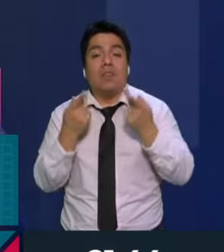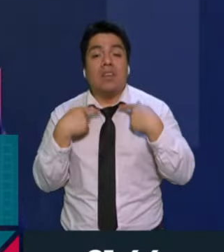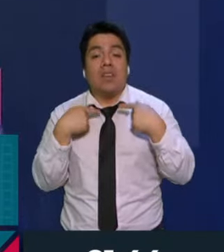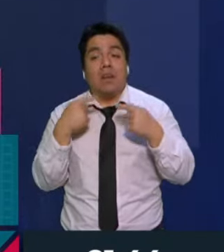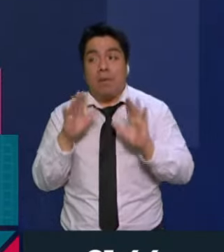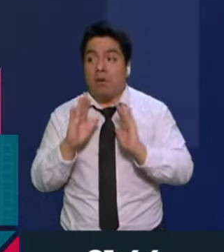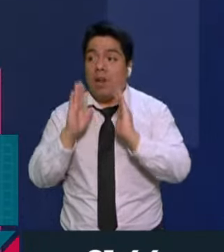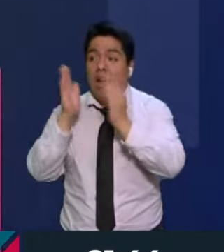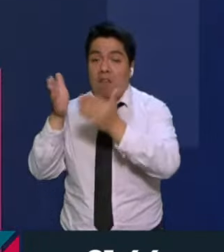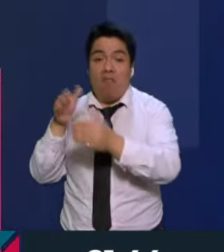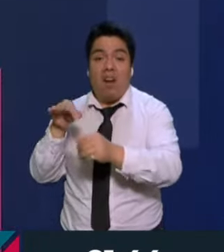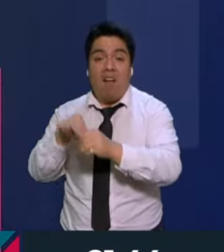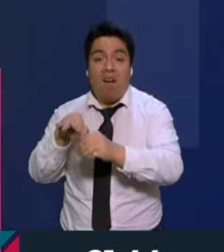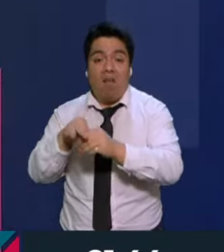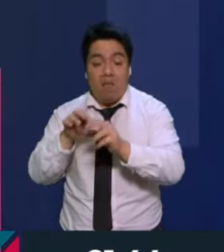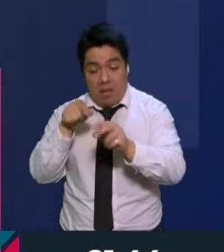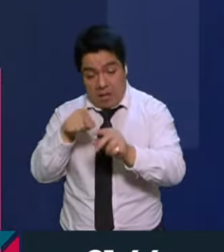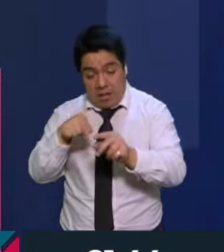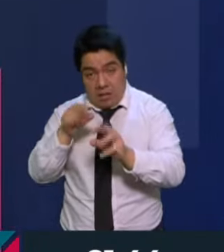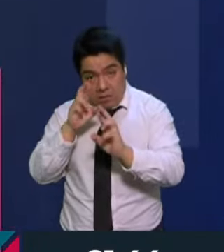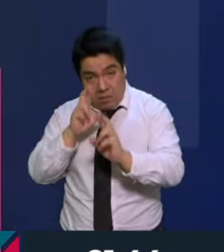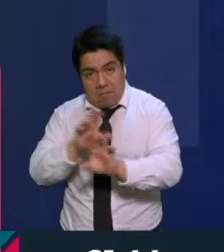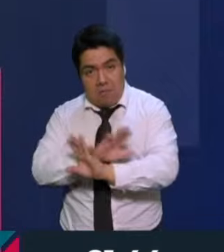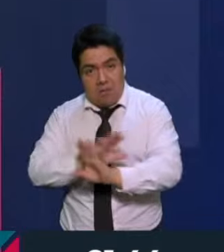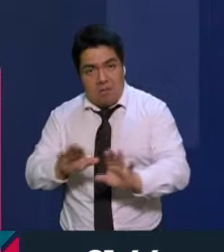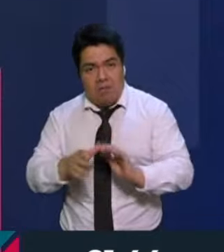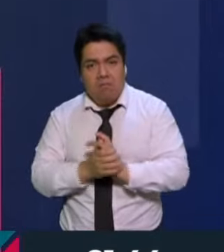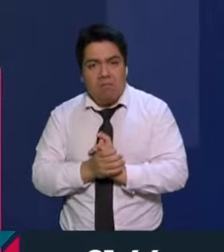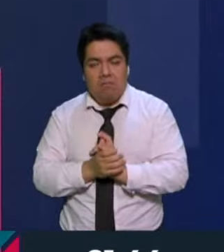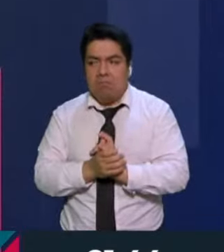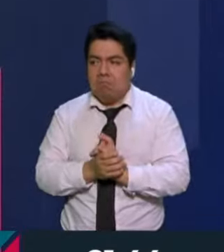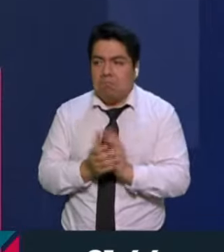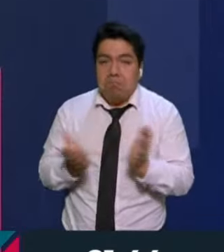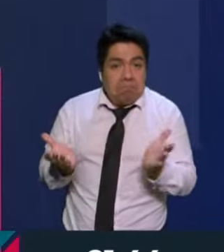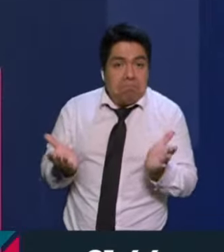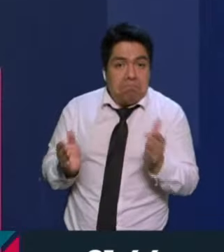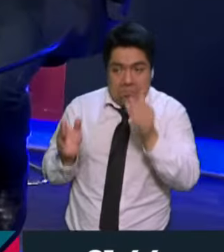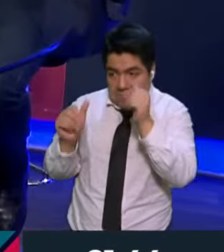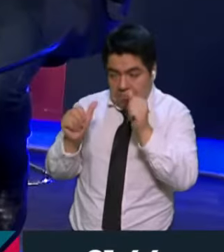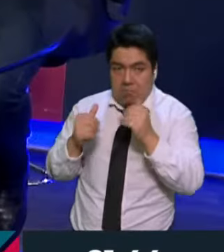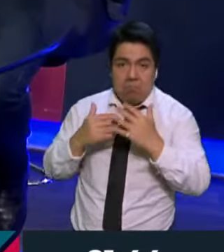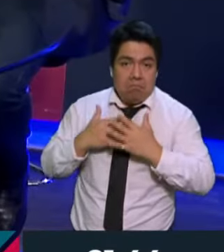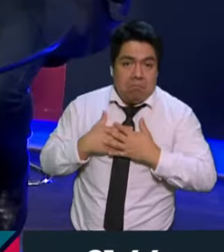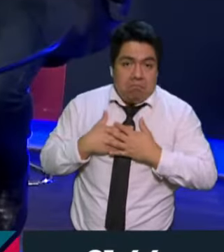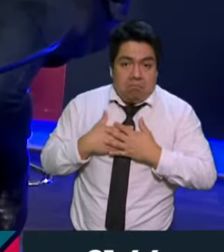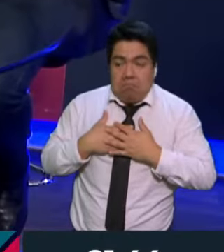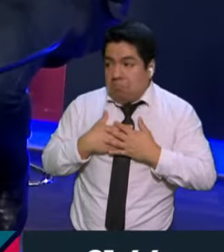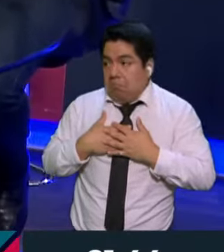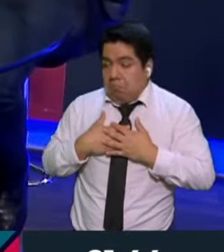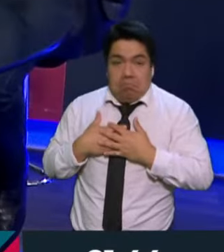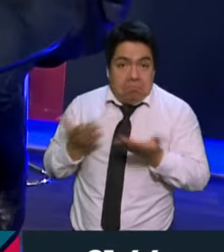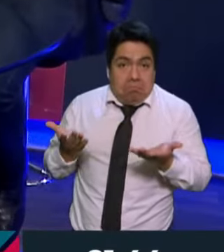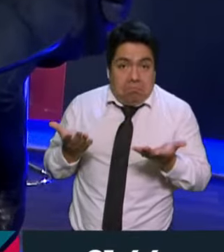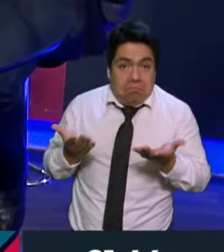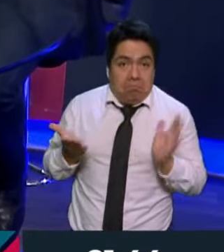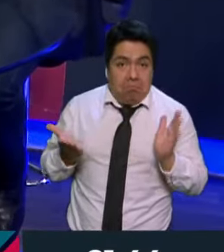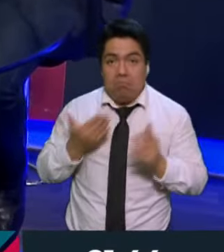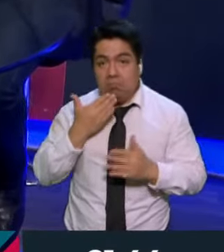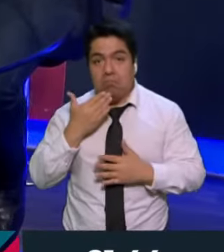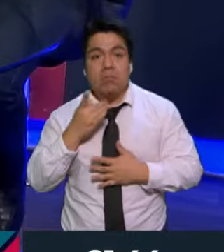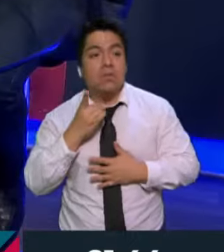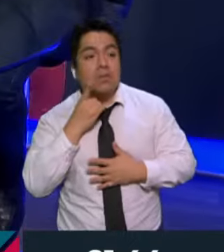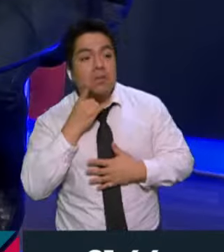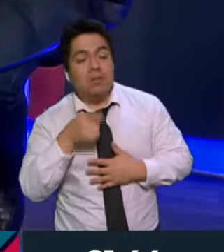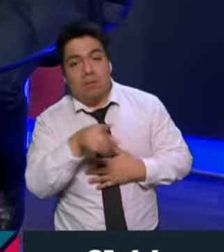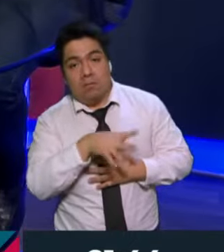votar en las urnas. Eso es lo que nosotros estamos pidiendo. En eso creo que hay coincidencia. Yo también, como ciudadano, quiero que haya tantos diputados